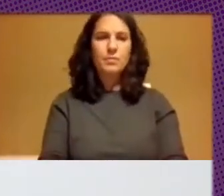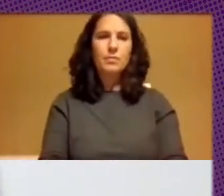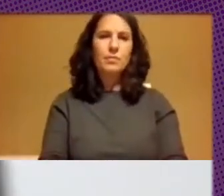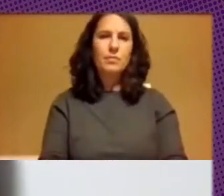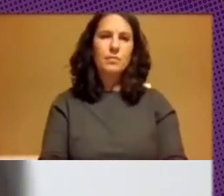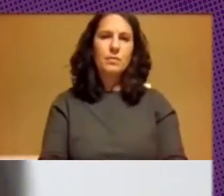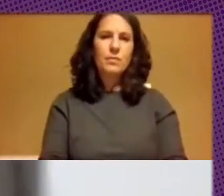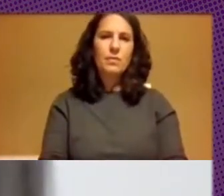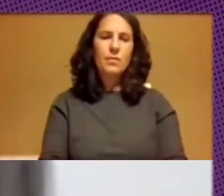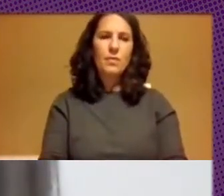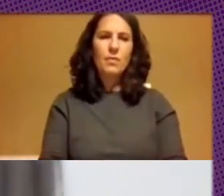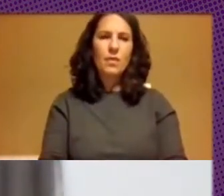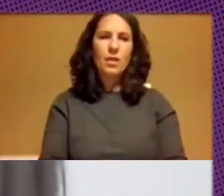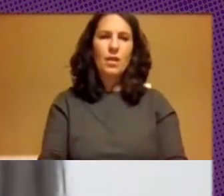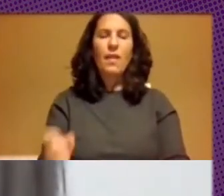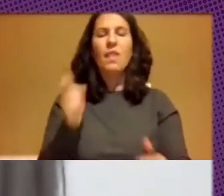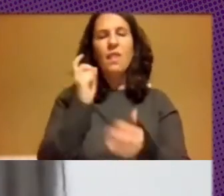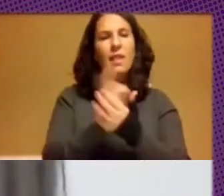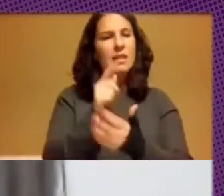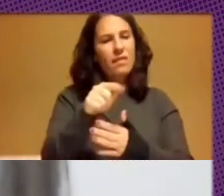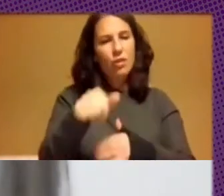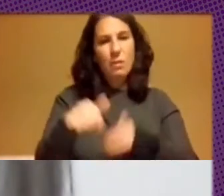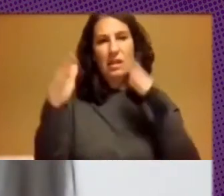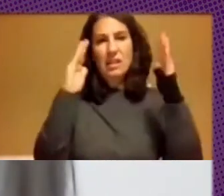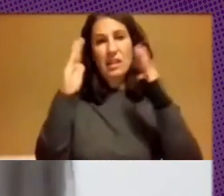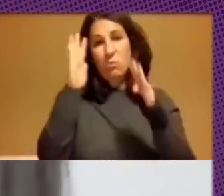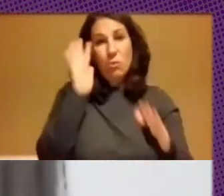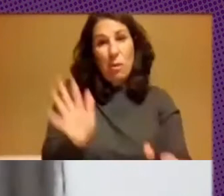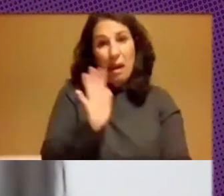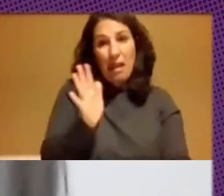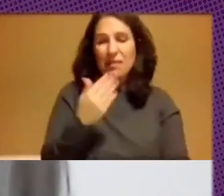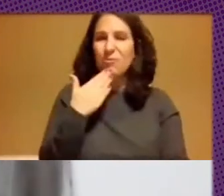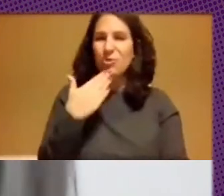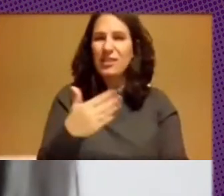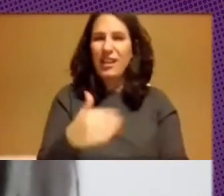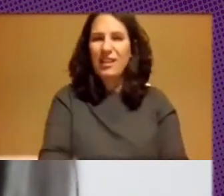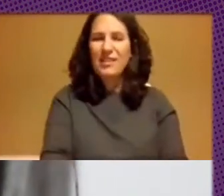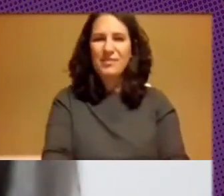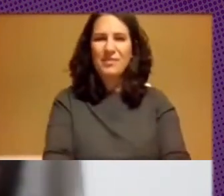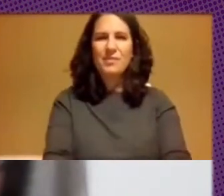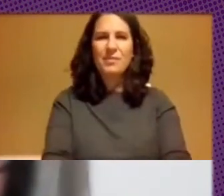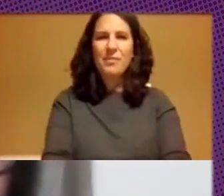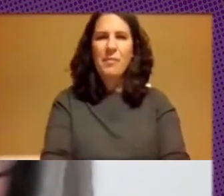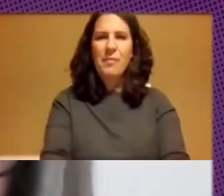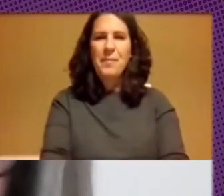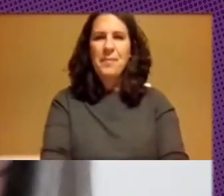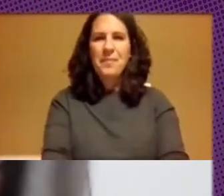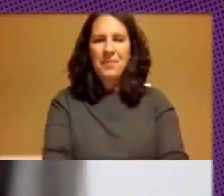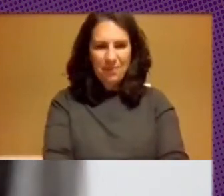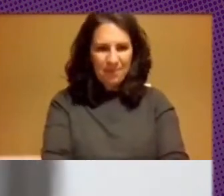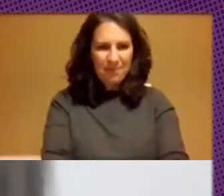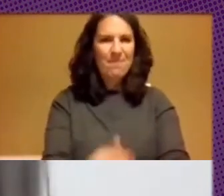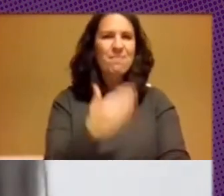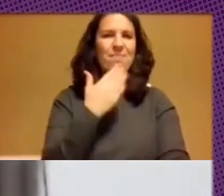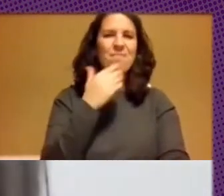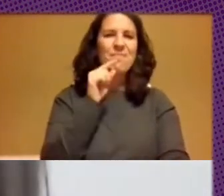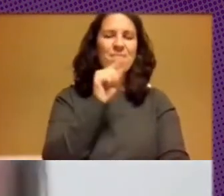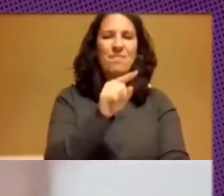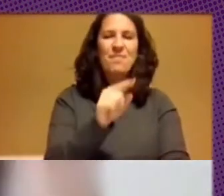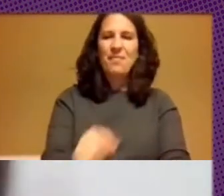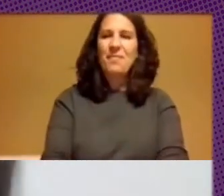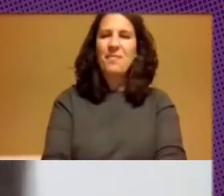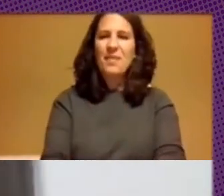bueno ahí están los grandes desafíos para este tiempo me parece muchas gracias Bueno muchas gracias a ti Virginia